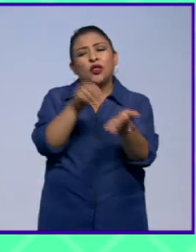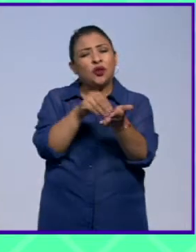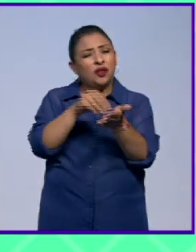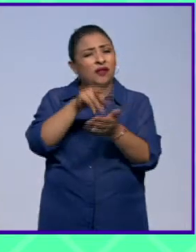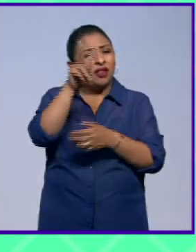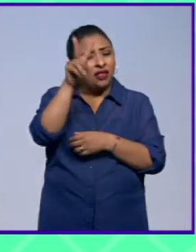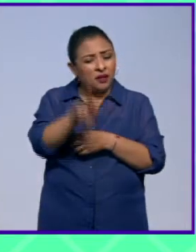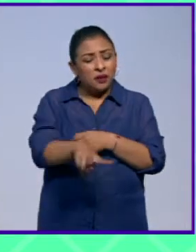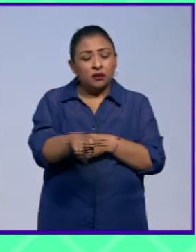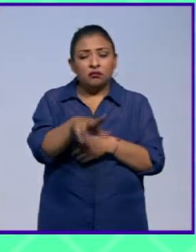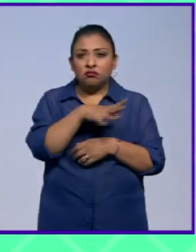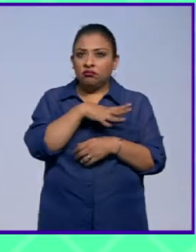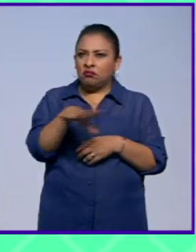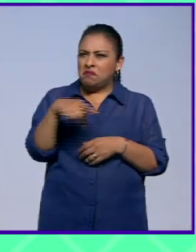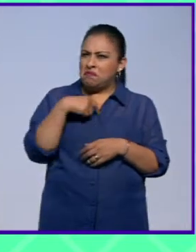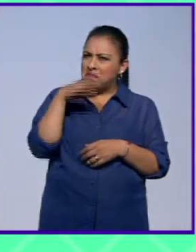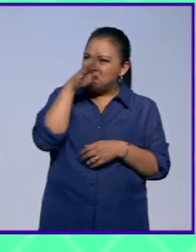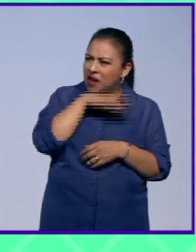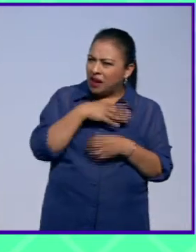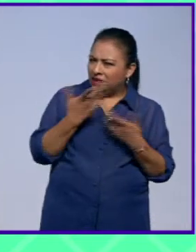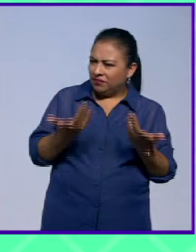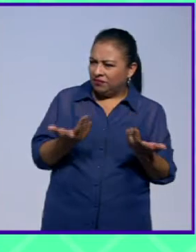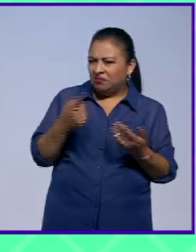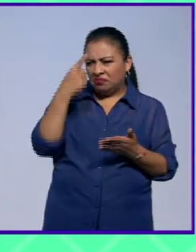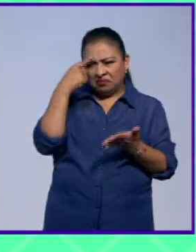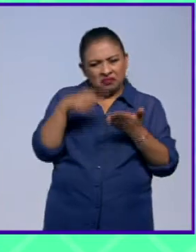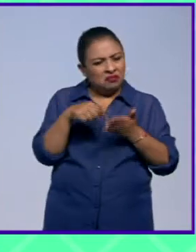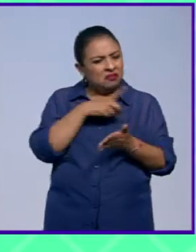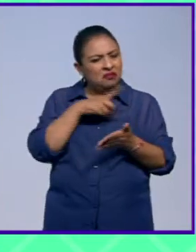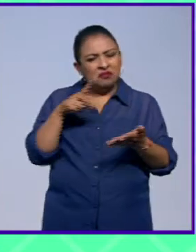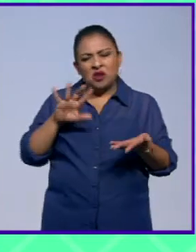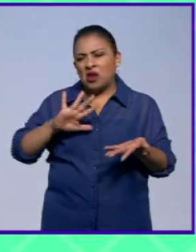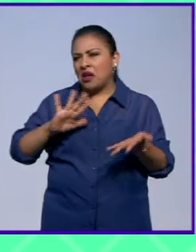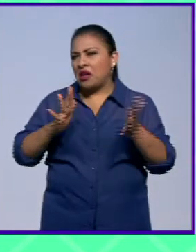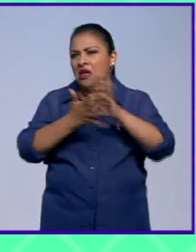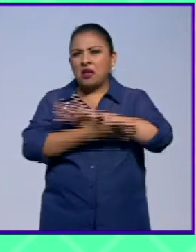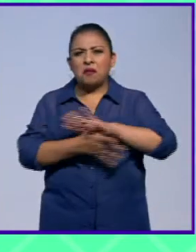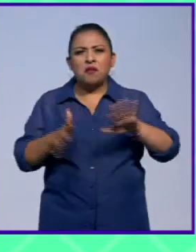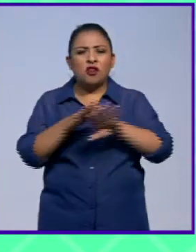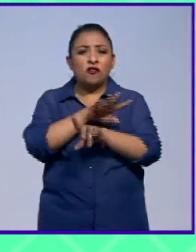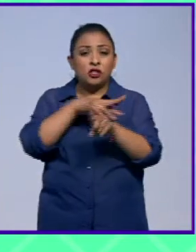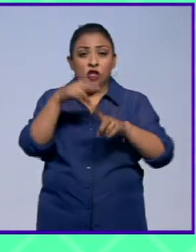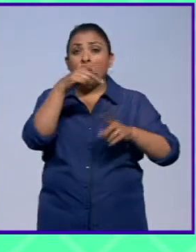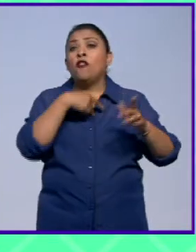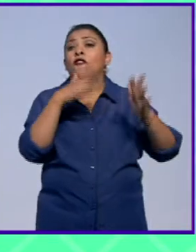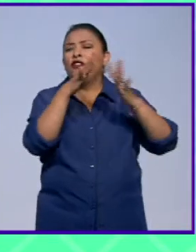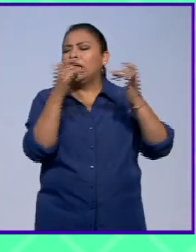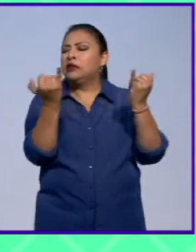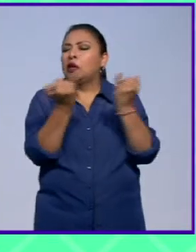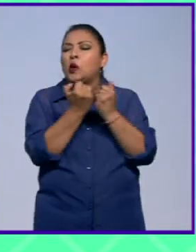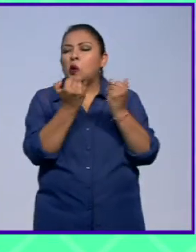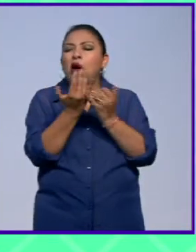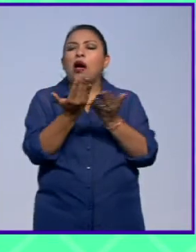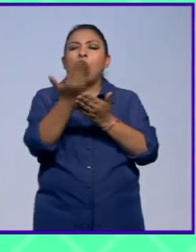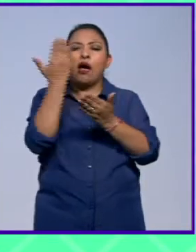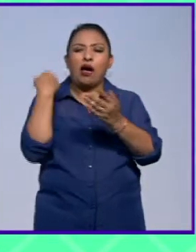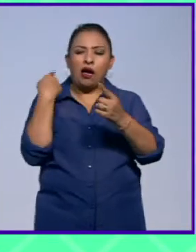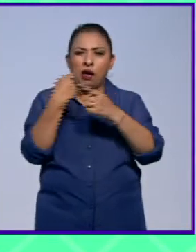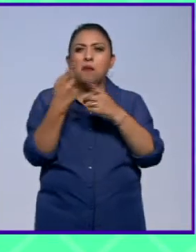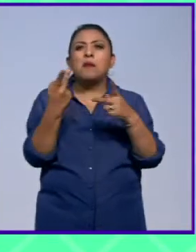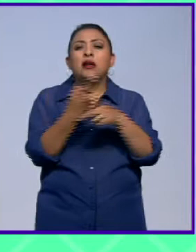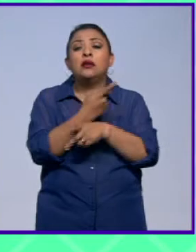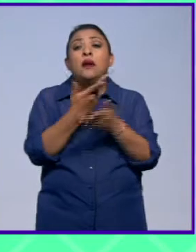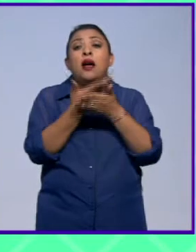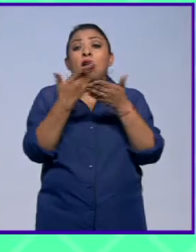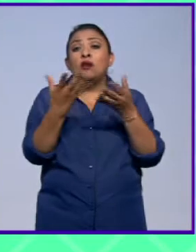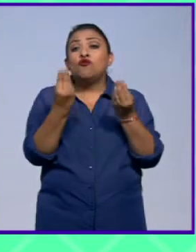increíblemente sigue siendo mal visto y yo creo que tenemos que cambiar nuestra visión en Francia pues también algo similar ha pasado durante mucho tiempo pero